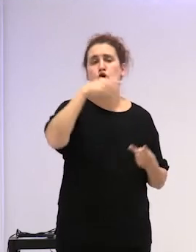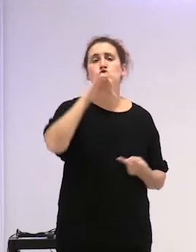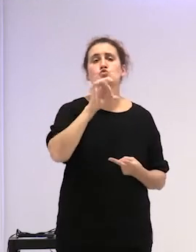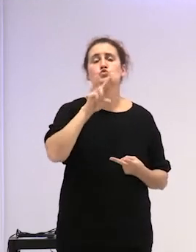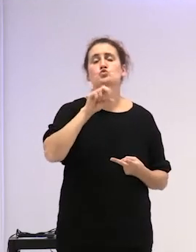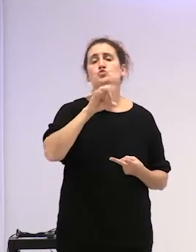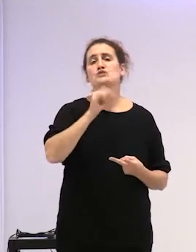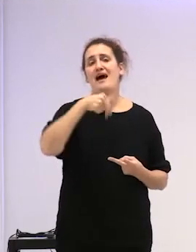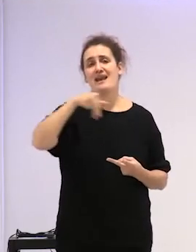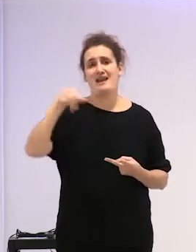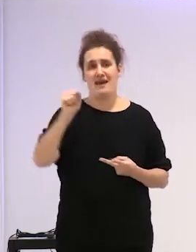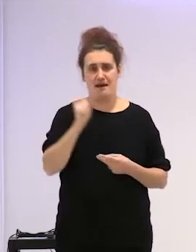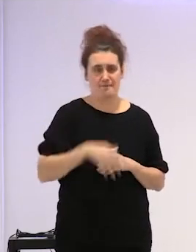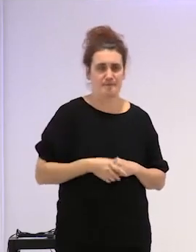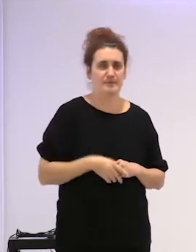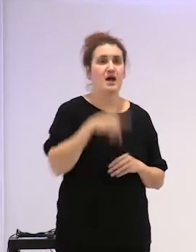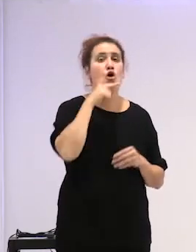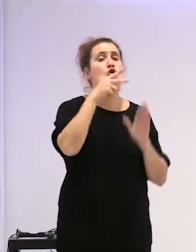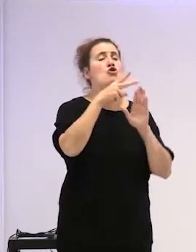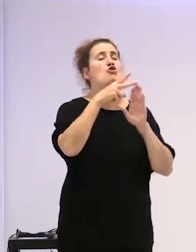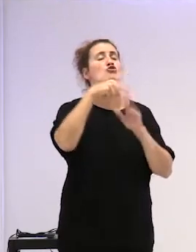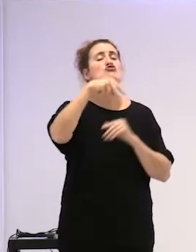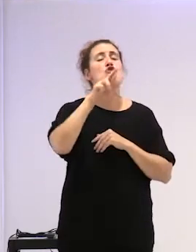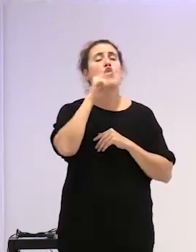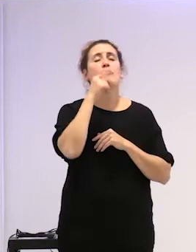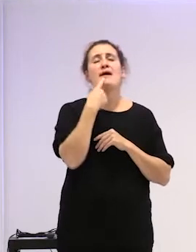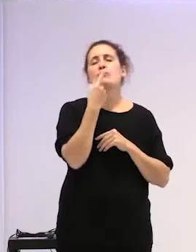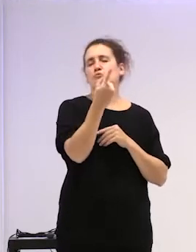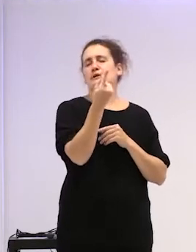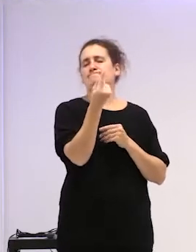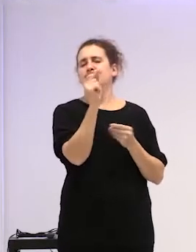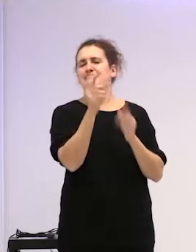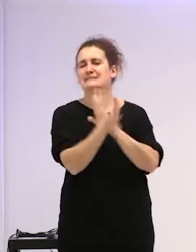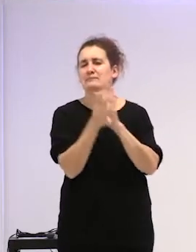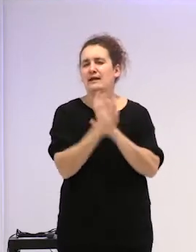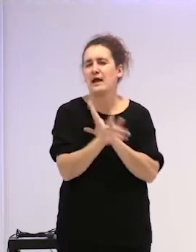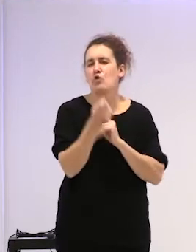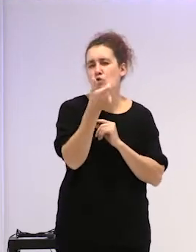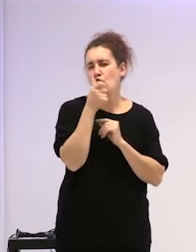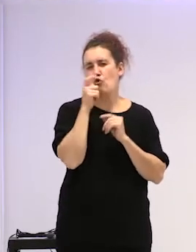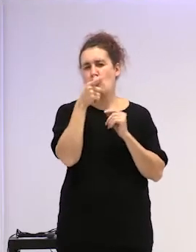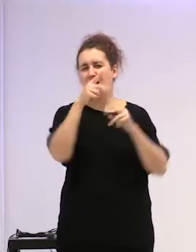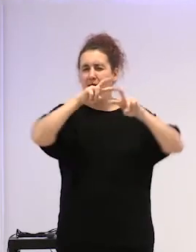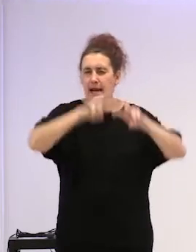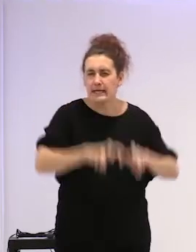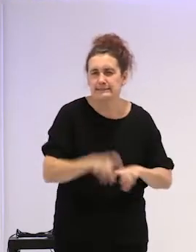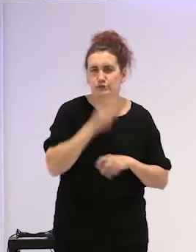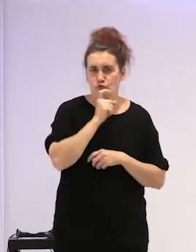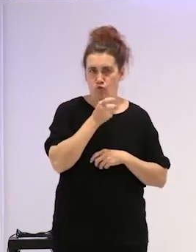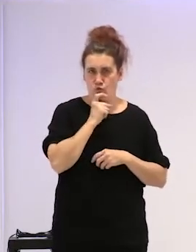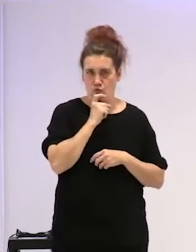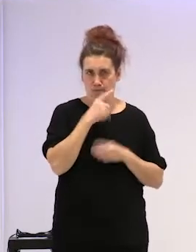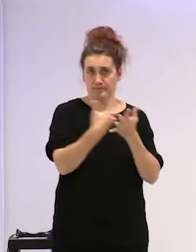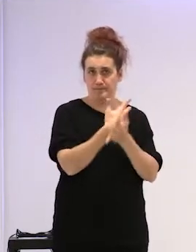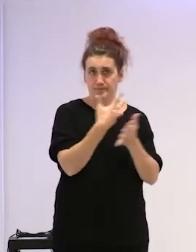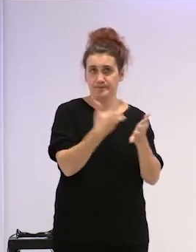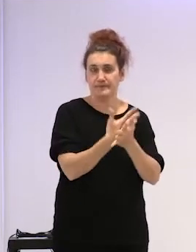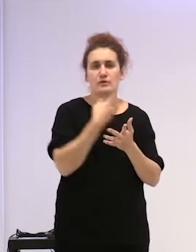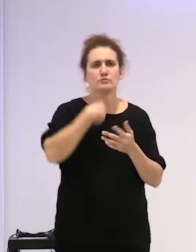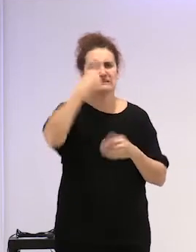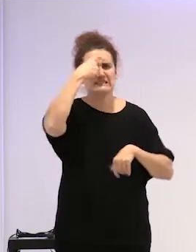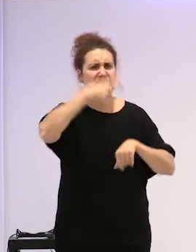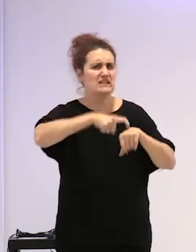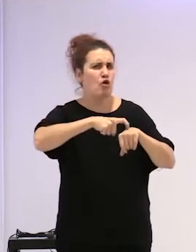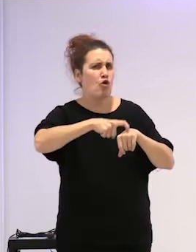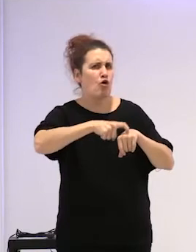Norma va a dibujar, en primer lugar, un poco el marco del análisis. Nos explicará cómo la psicología,